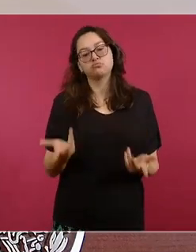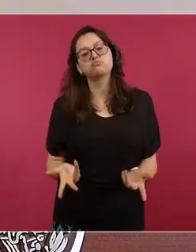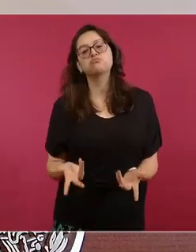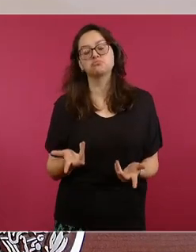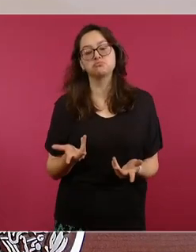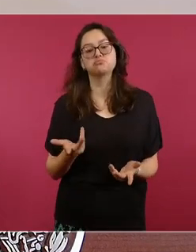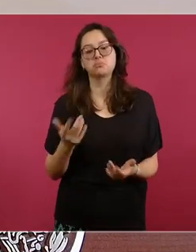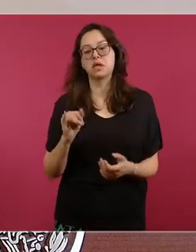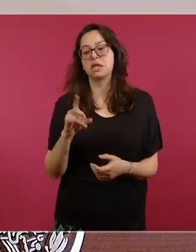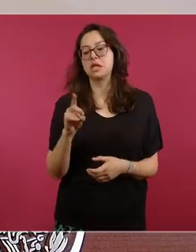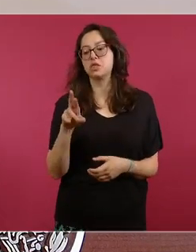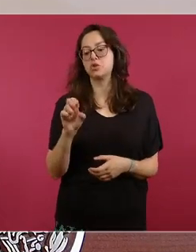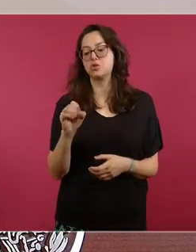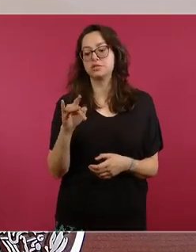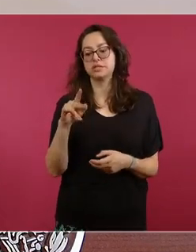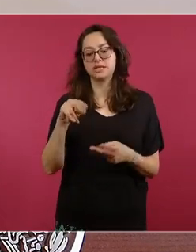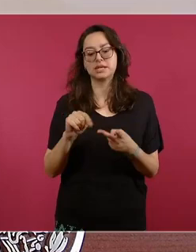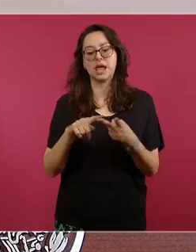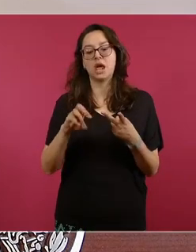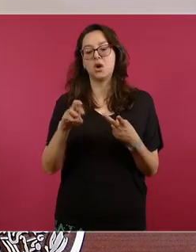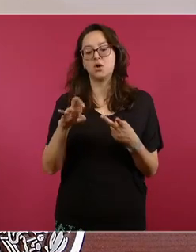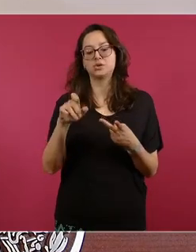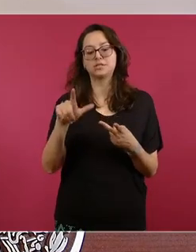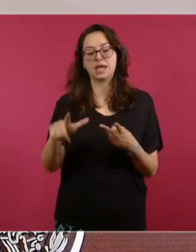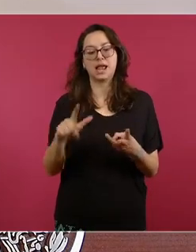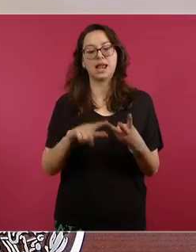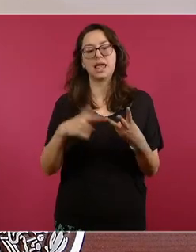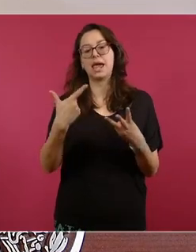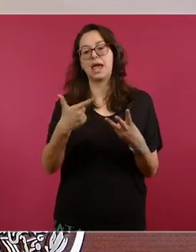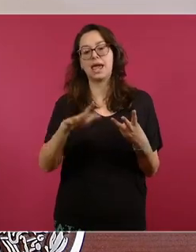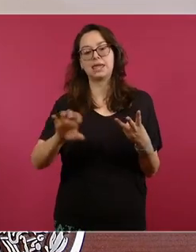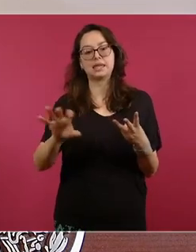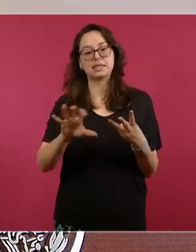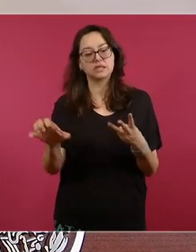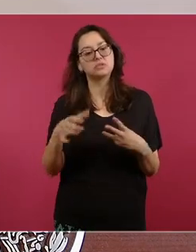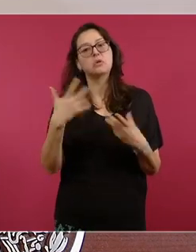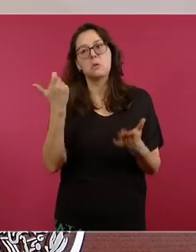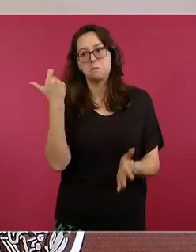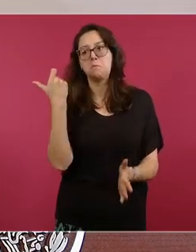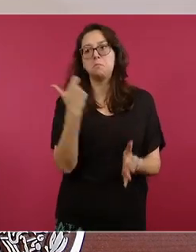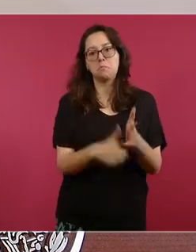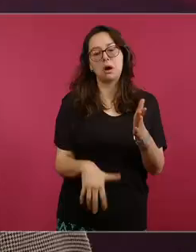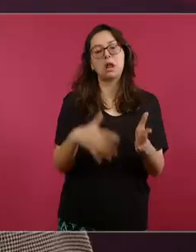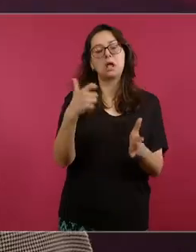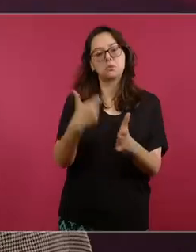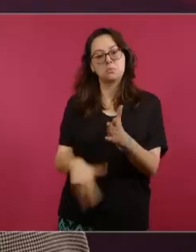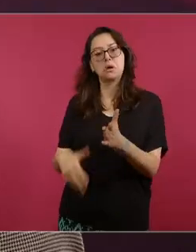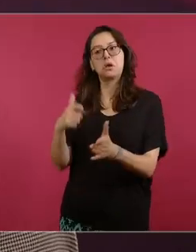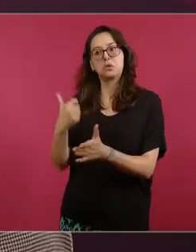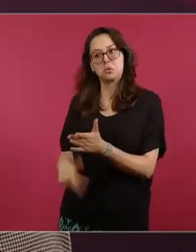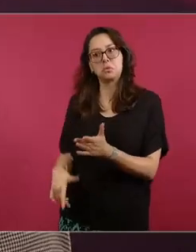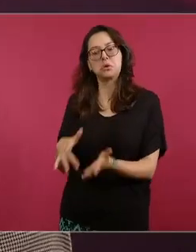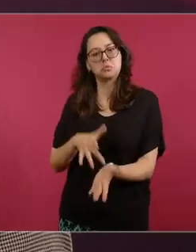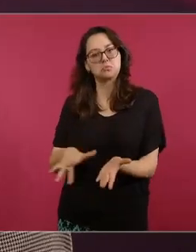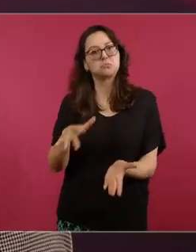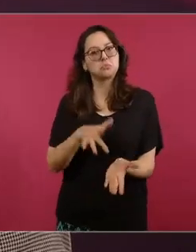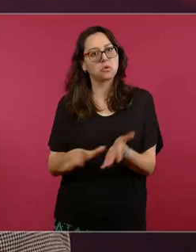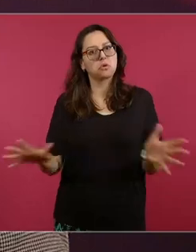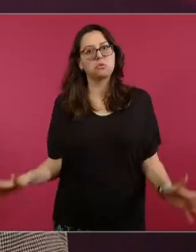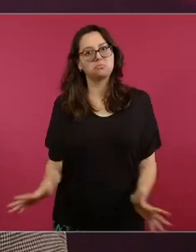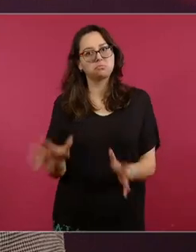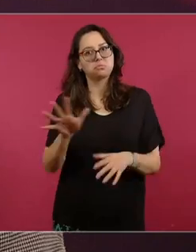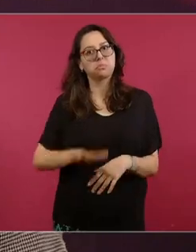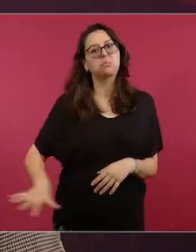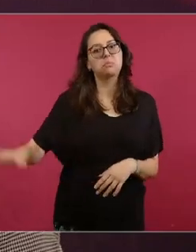encontramos con Hidrocina, Orsani, G500 como las más baratas, esto es, las marcas más aliadas de los consumidores.